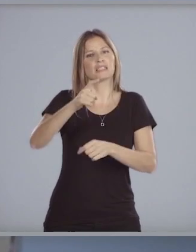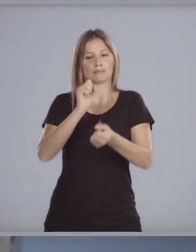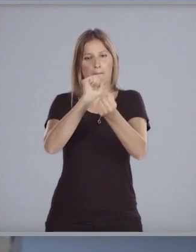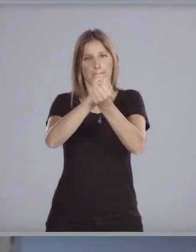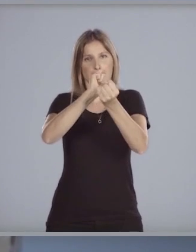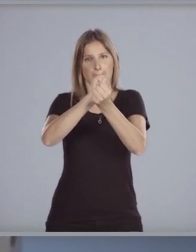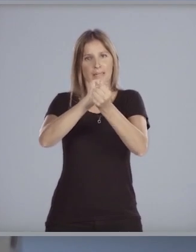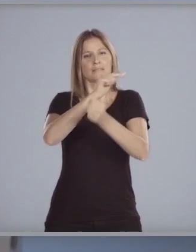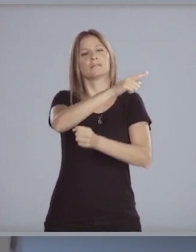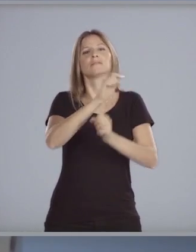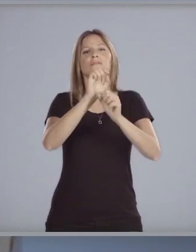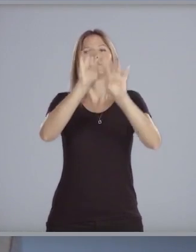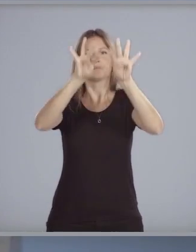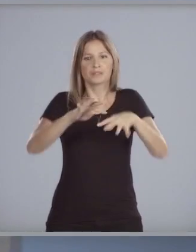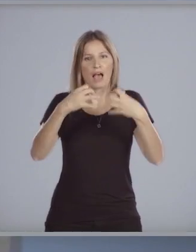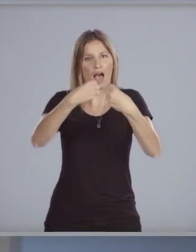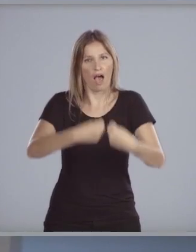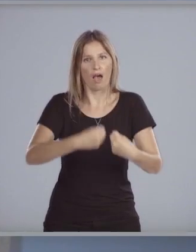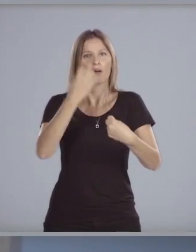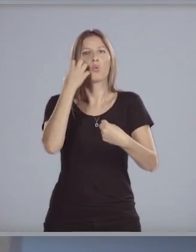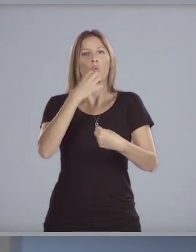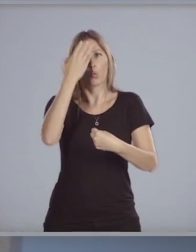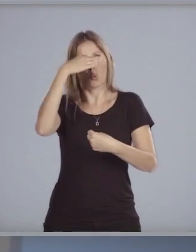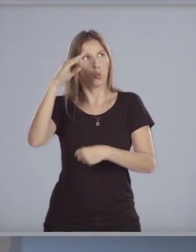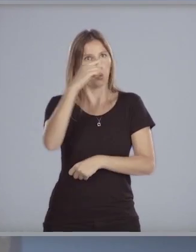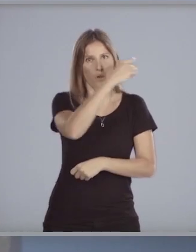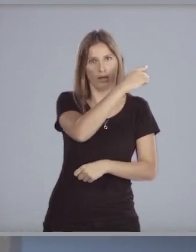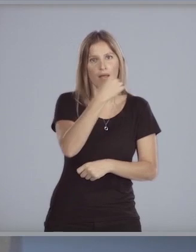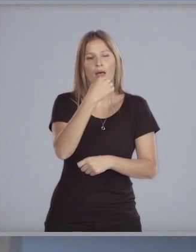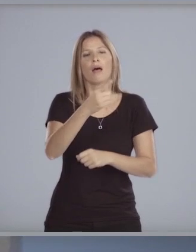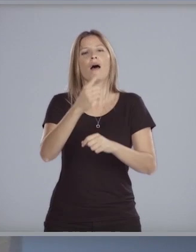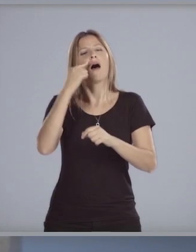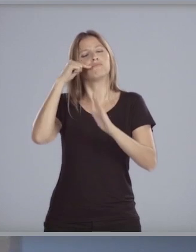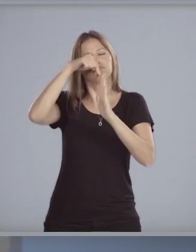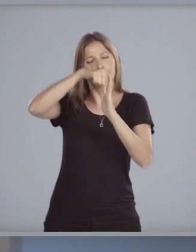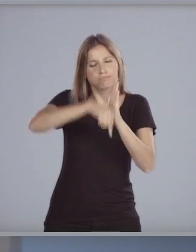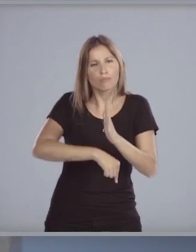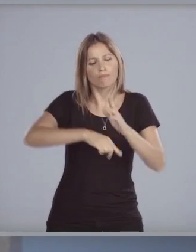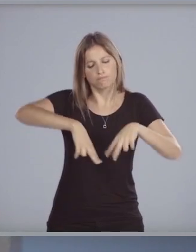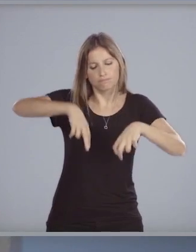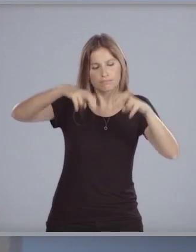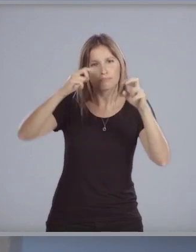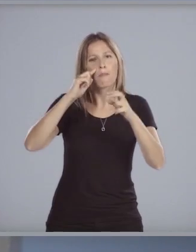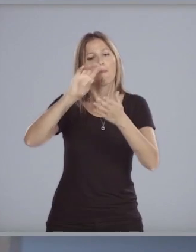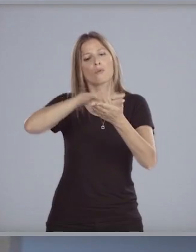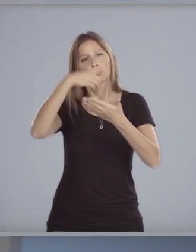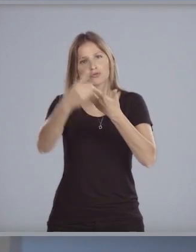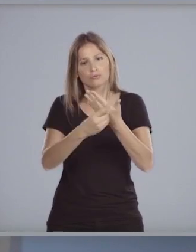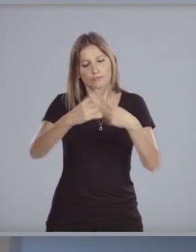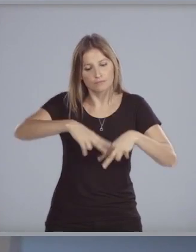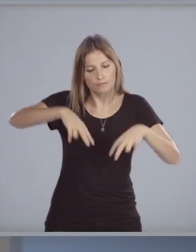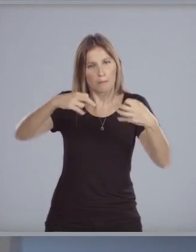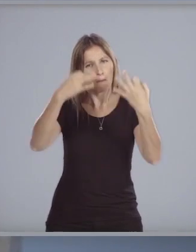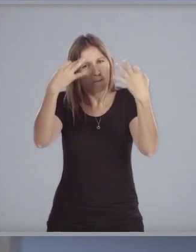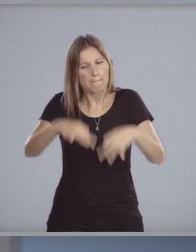en la base de Guantánamo se impone un profundo análisis del proyecto para